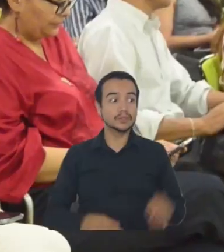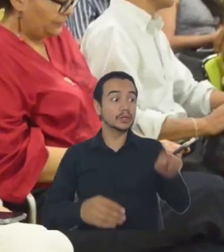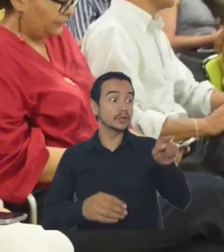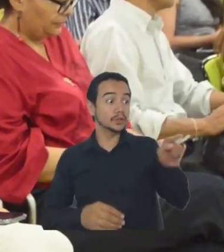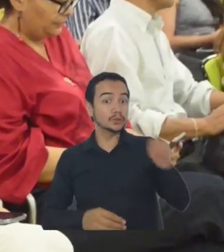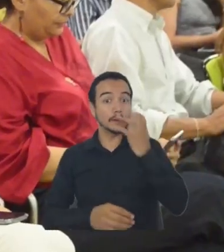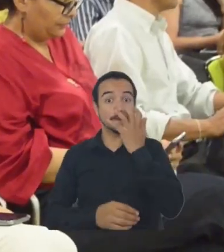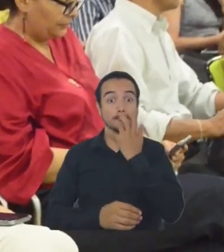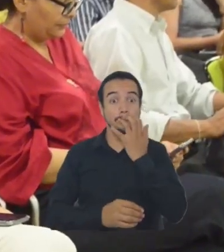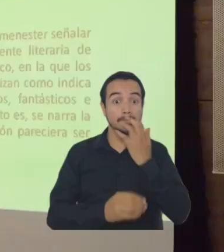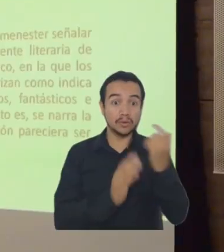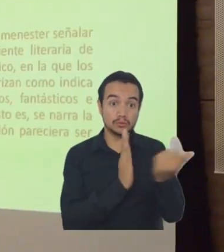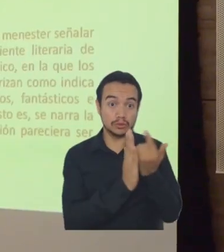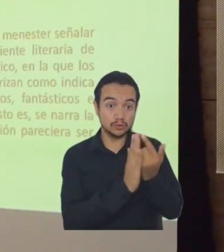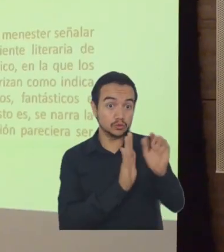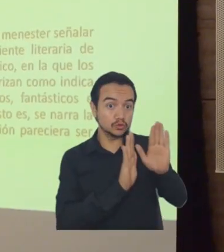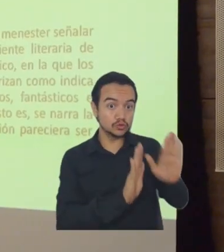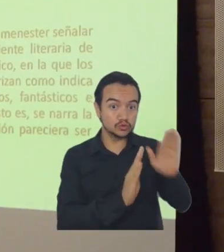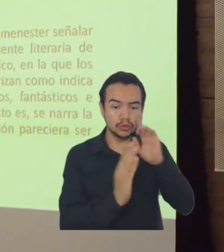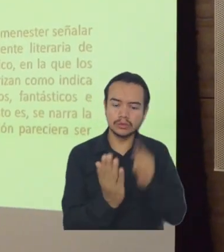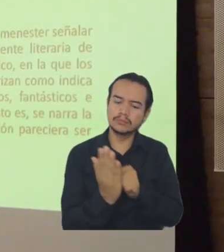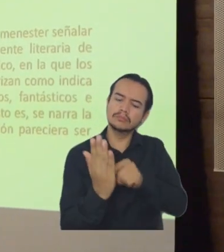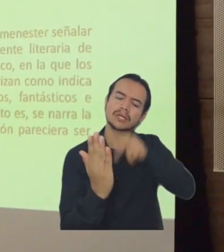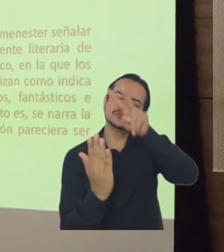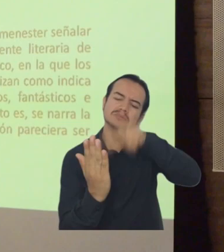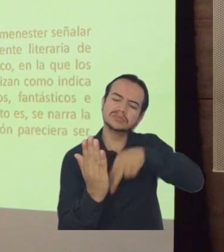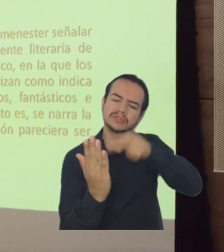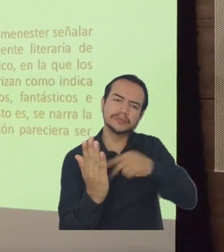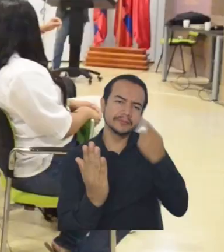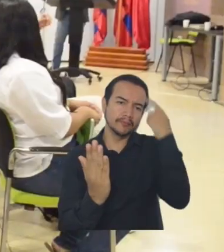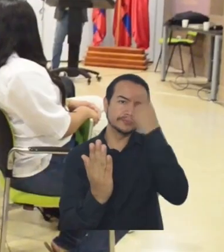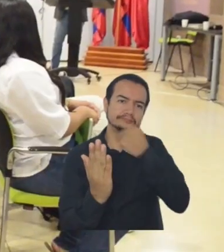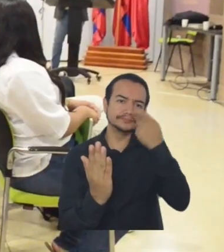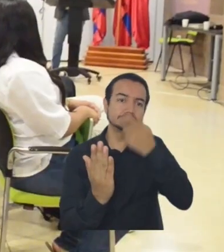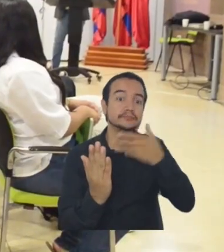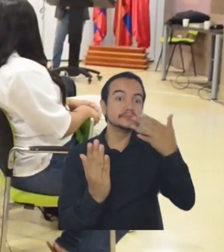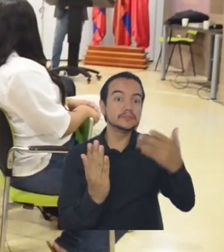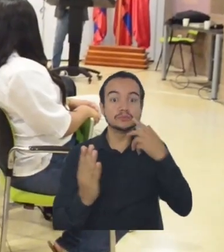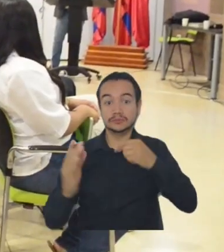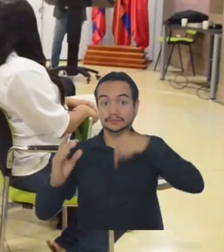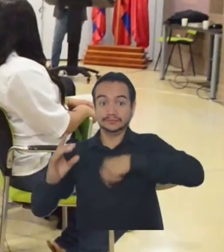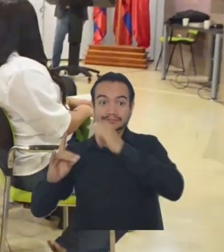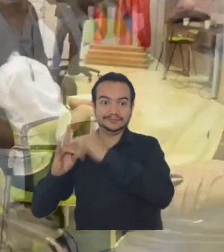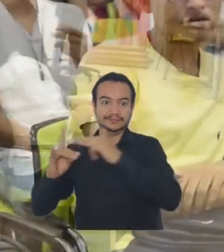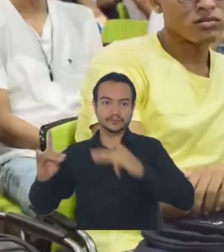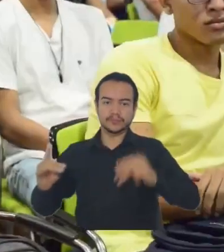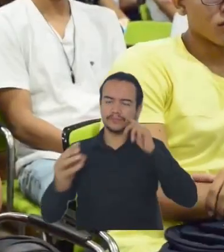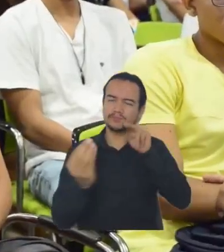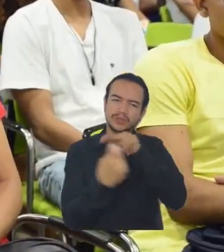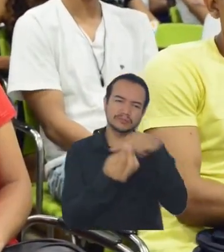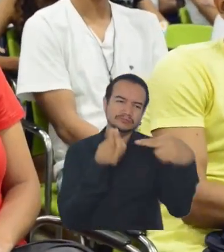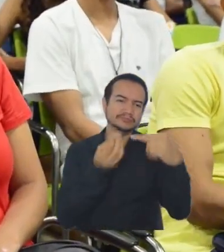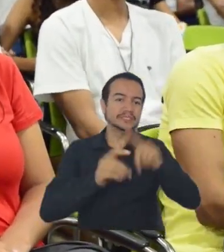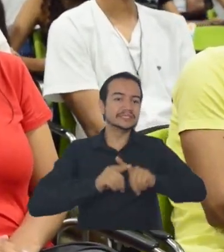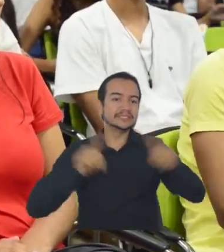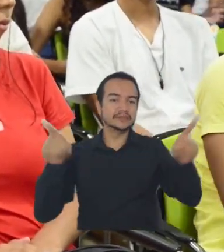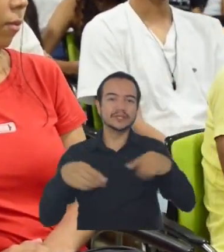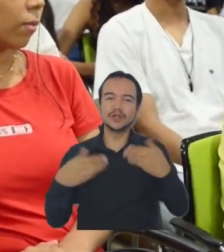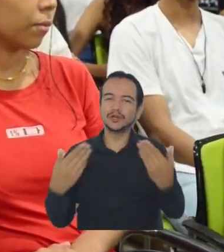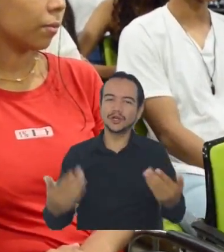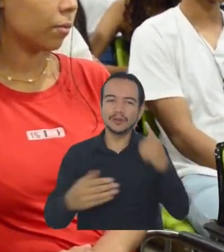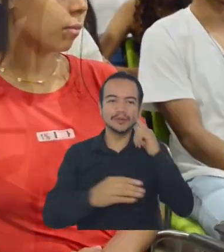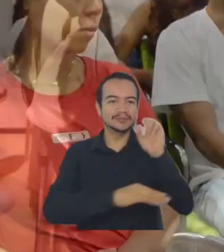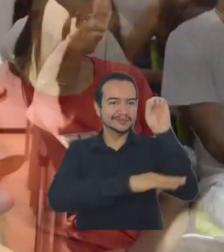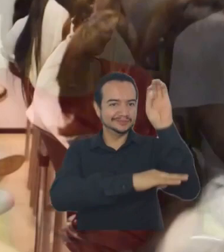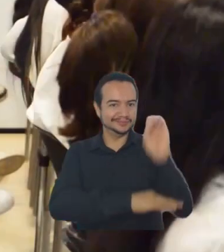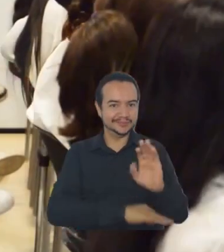Desde diferentes áreas del conocimiento son analizadas las letras de Gabriel García Márquez en la Universidad del Magdalena a través